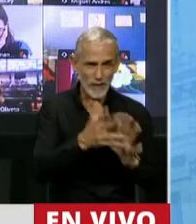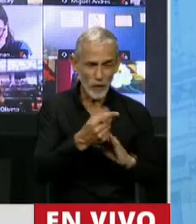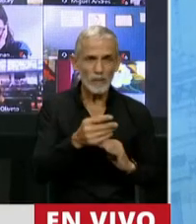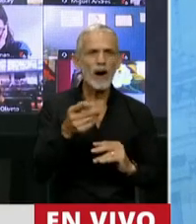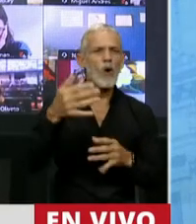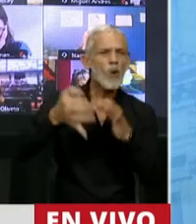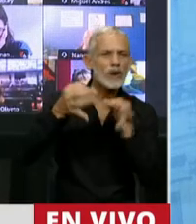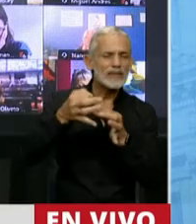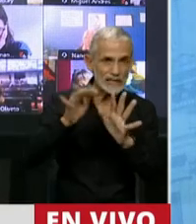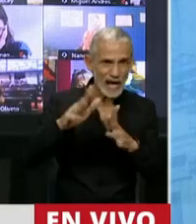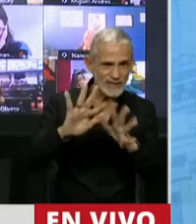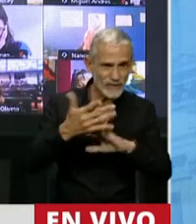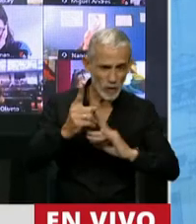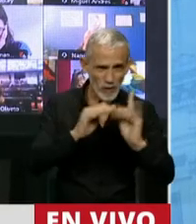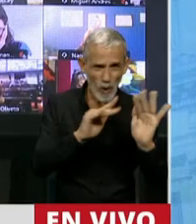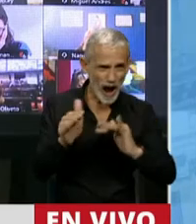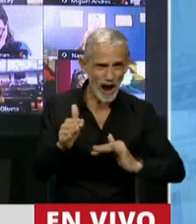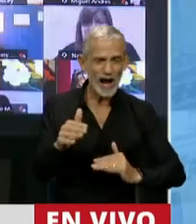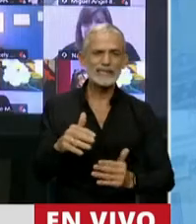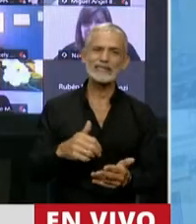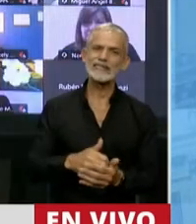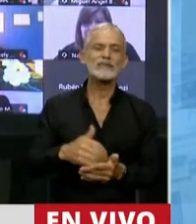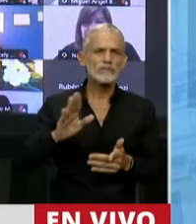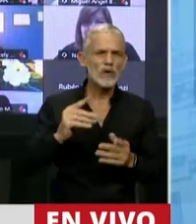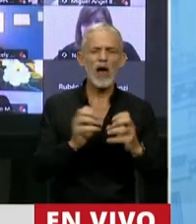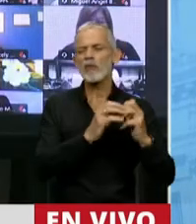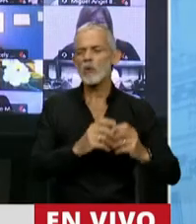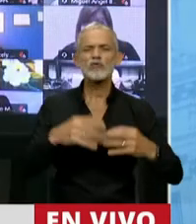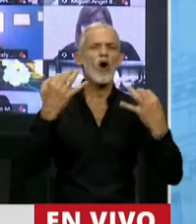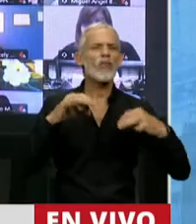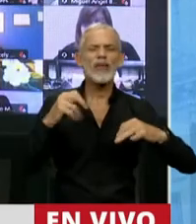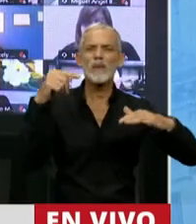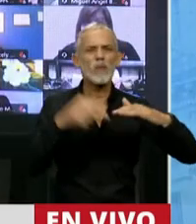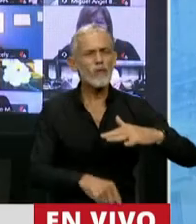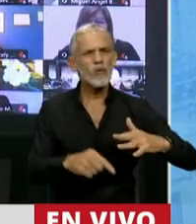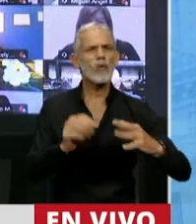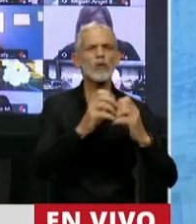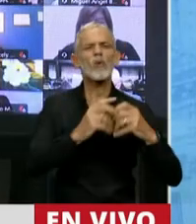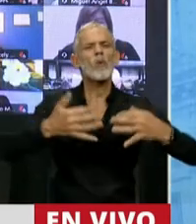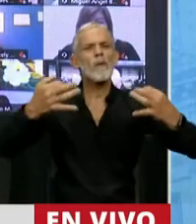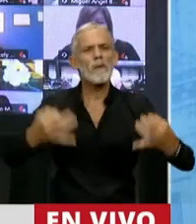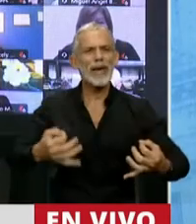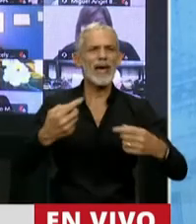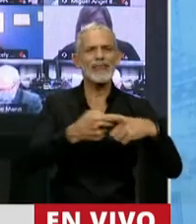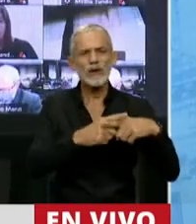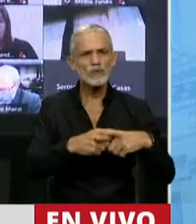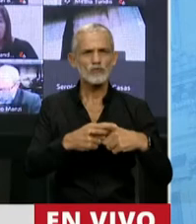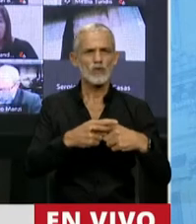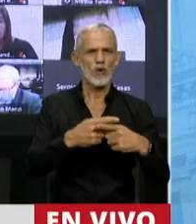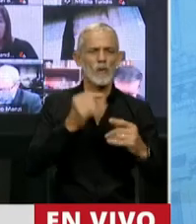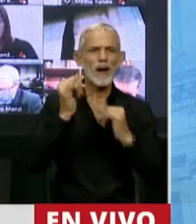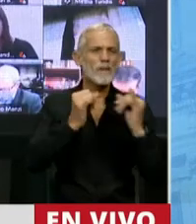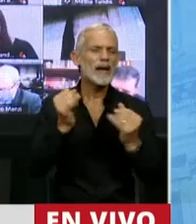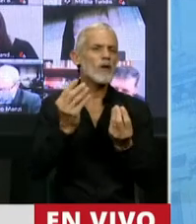por la justicia de la misma manera? Sin discusiones profundas y si que se vea la